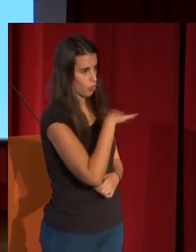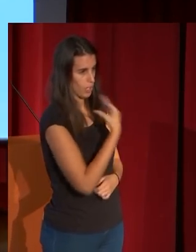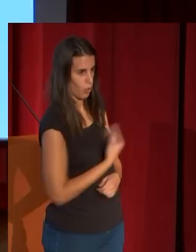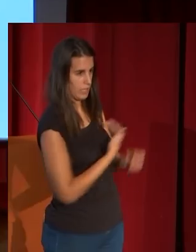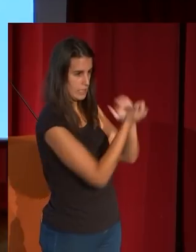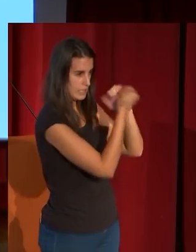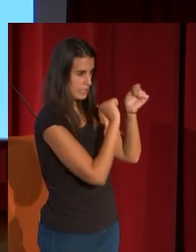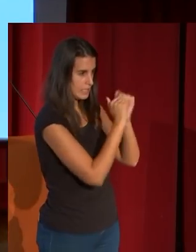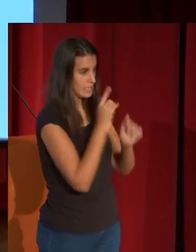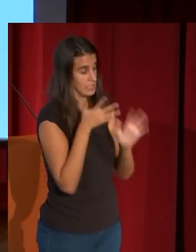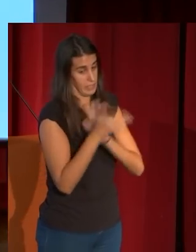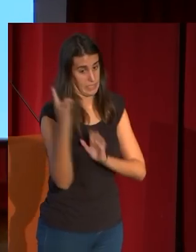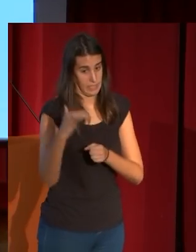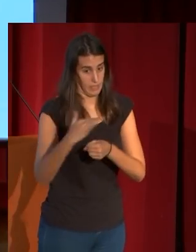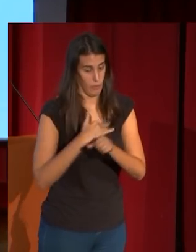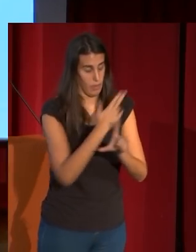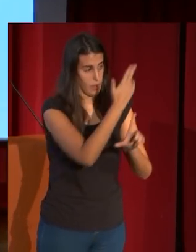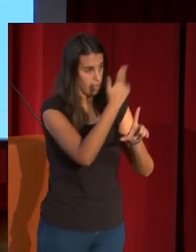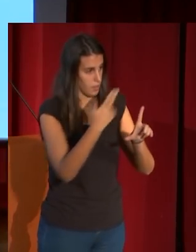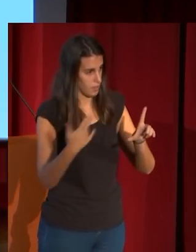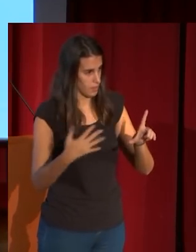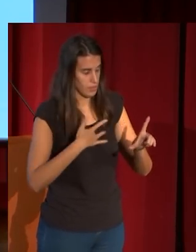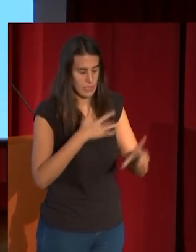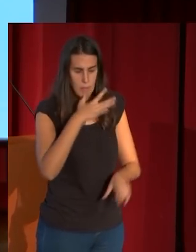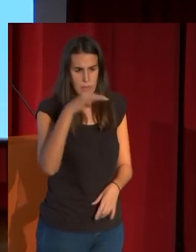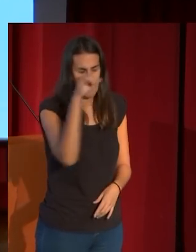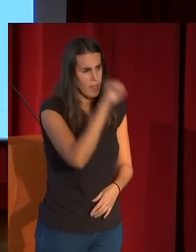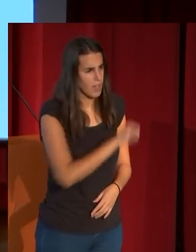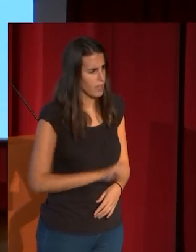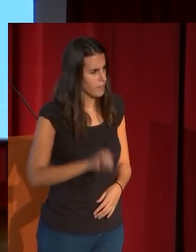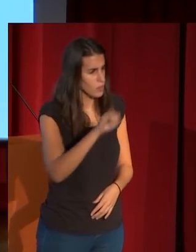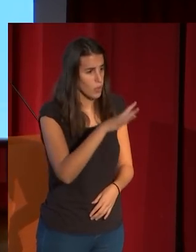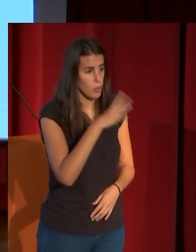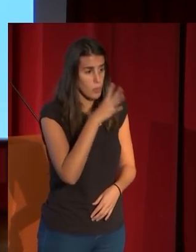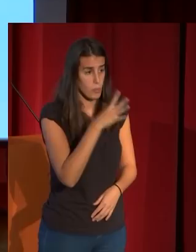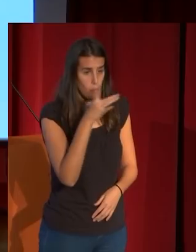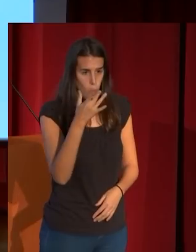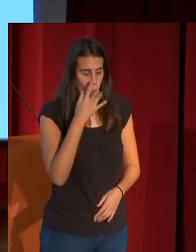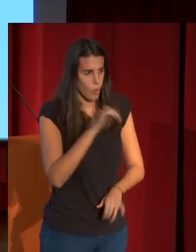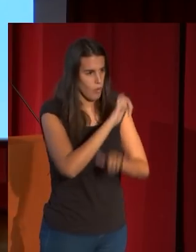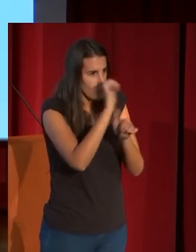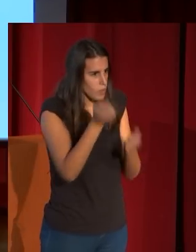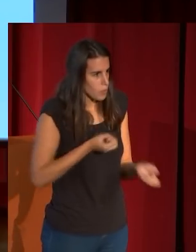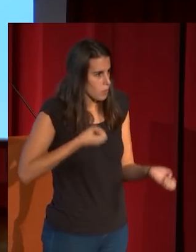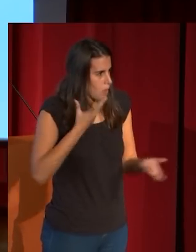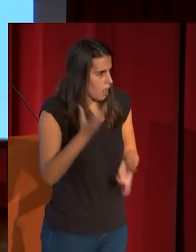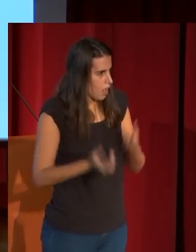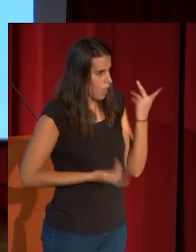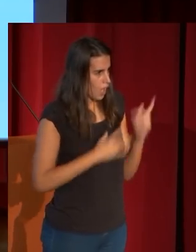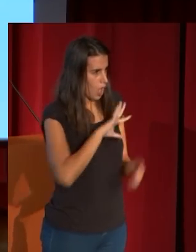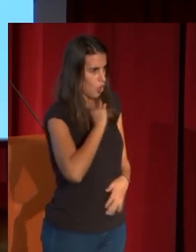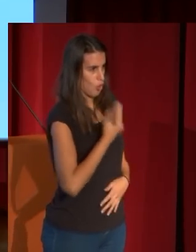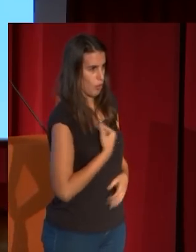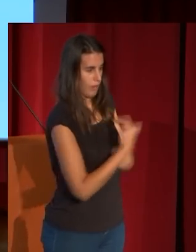Carderera y que le fascinaban por esa expresividad que veía en Goya y que él